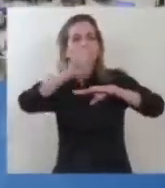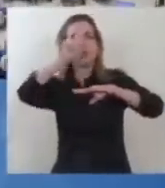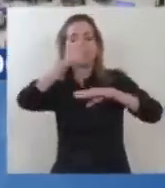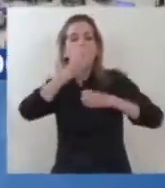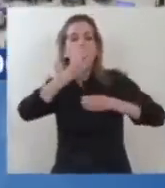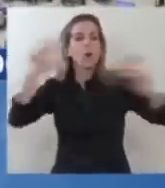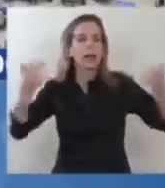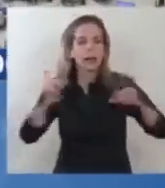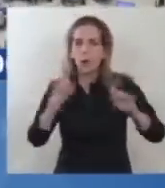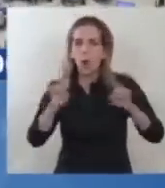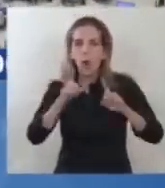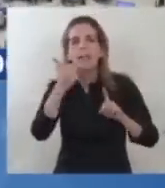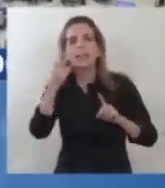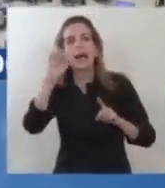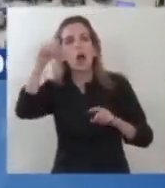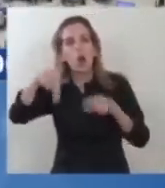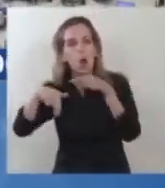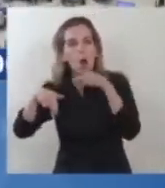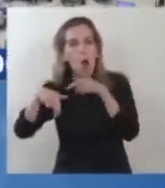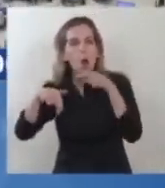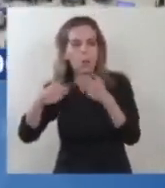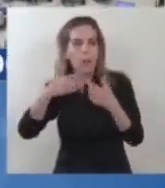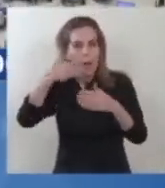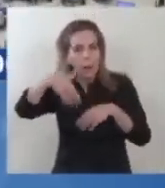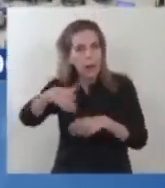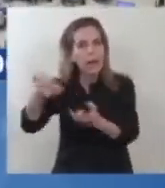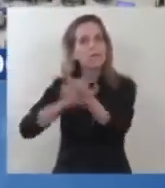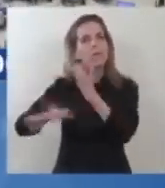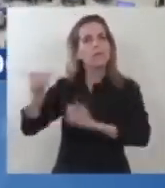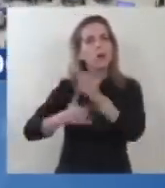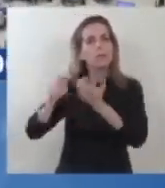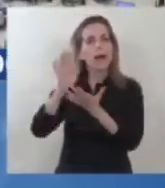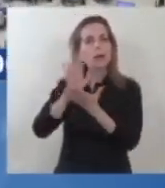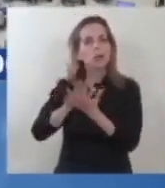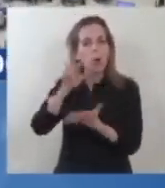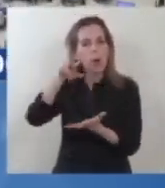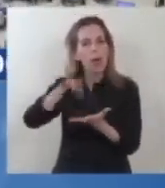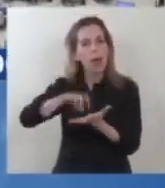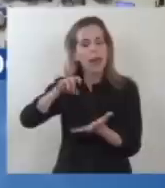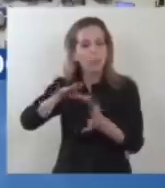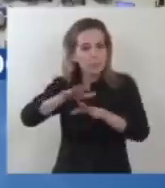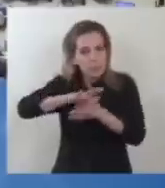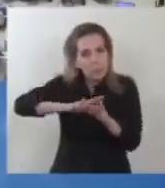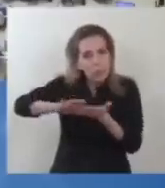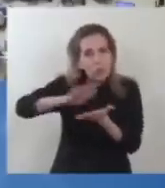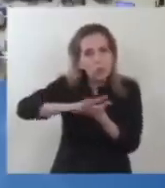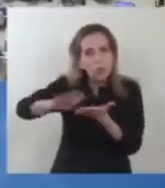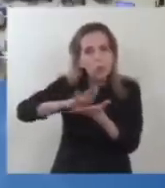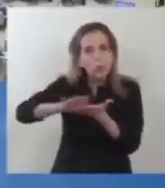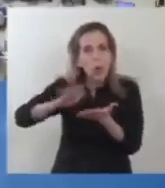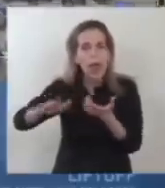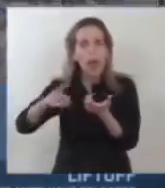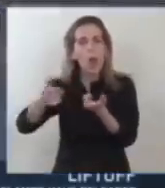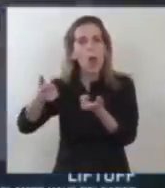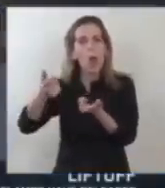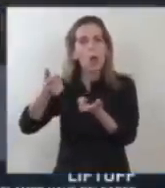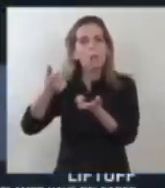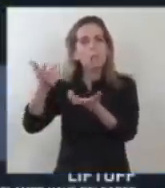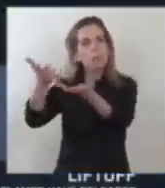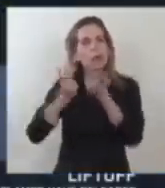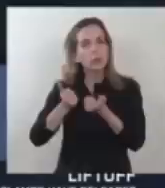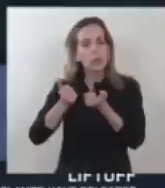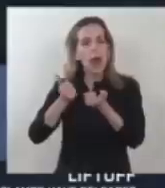que nos permite conocer muchas cosas de nuestro suelo y prever lo que tenemos que hacer para optimizar nuestros esfuerzos.